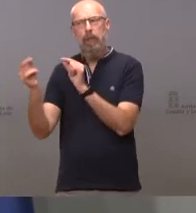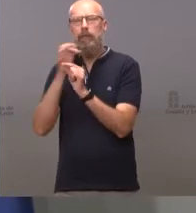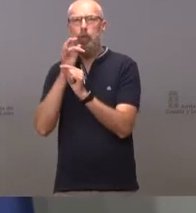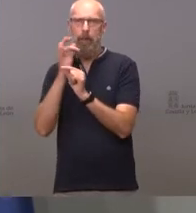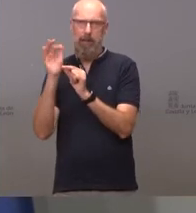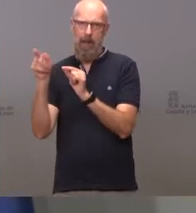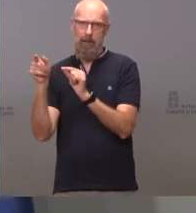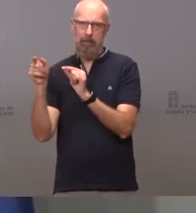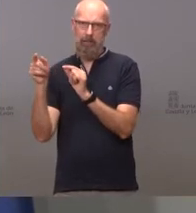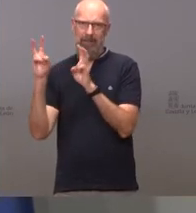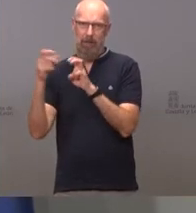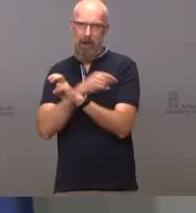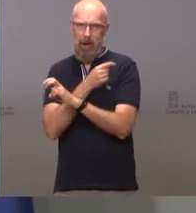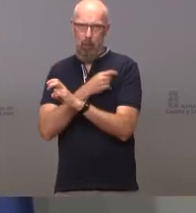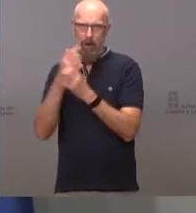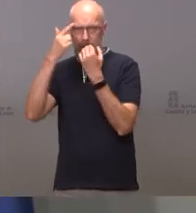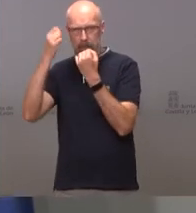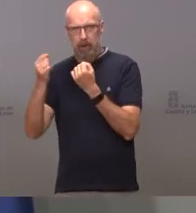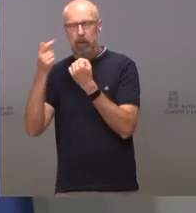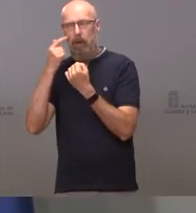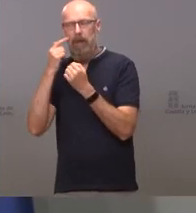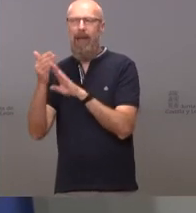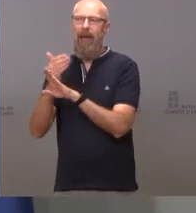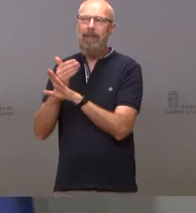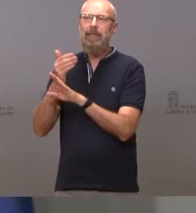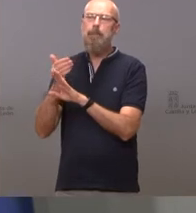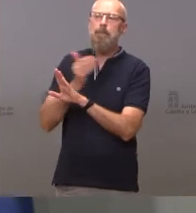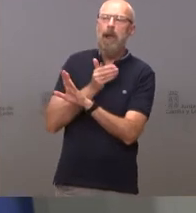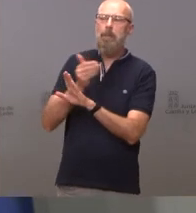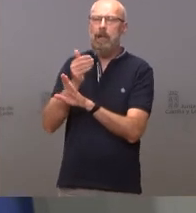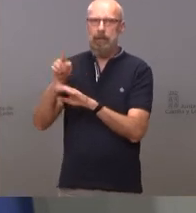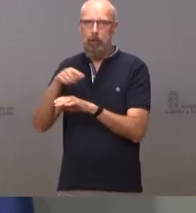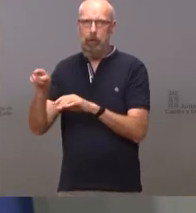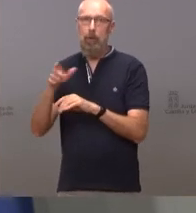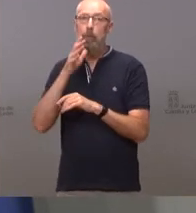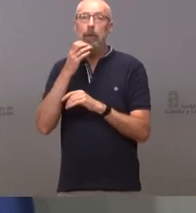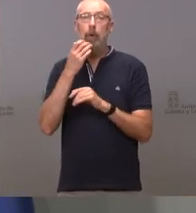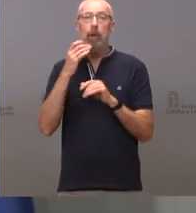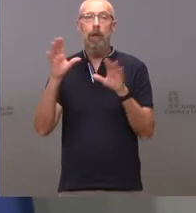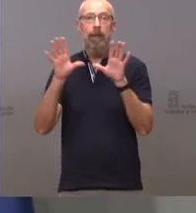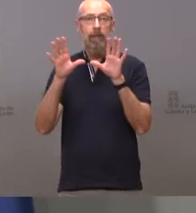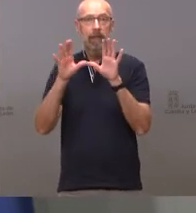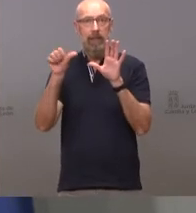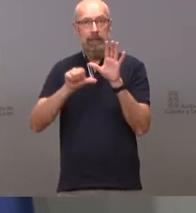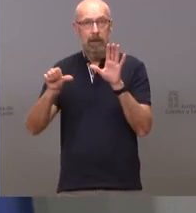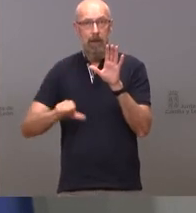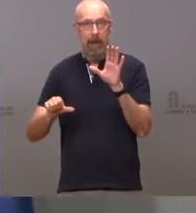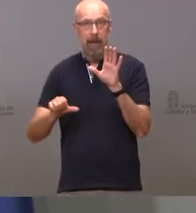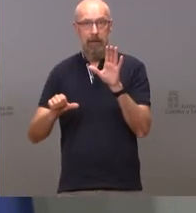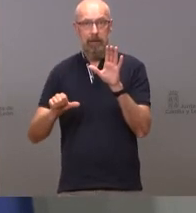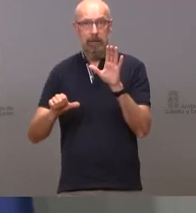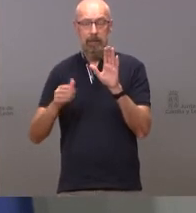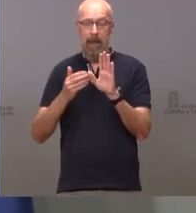no adelantarlo más el problema es que lo que esté por debajo de las 10 semanas ya no está en ficha técnica ya no está